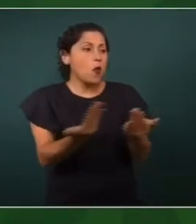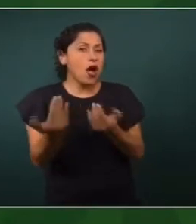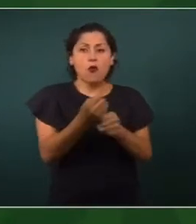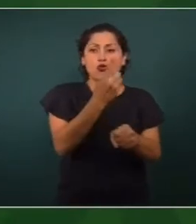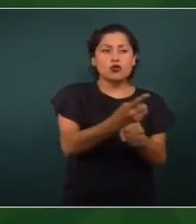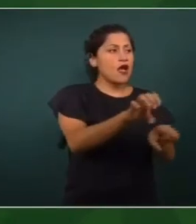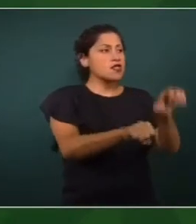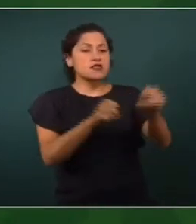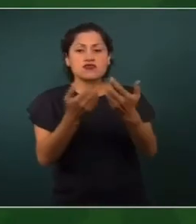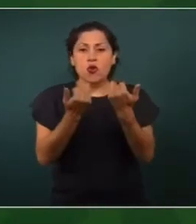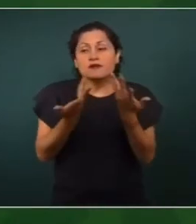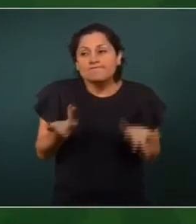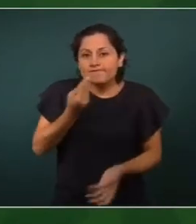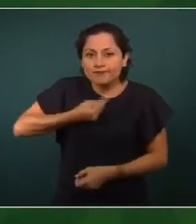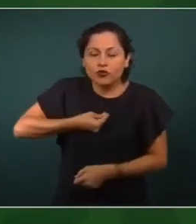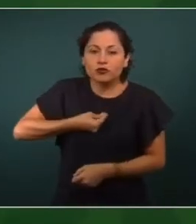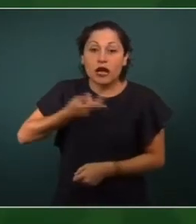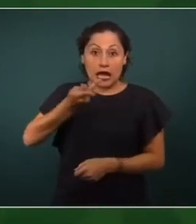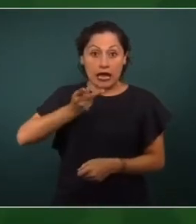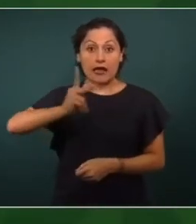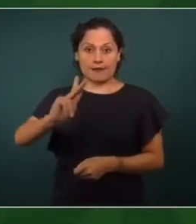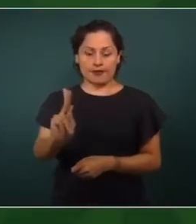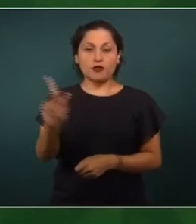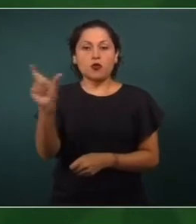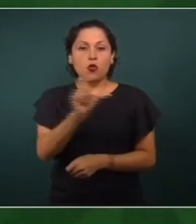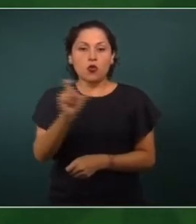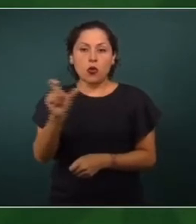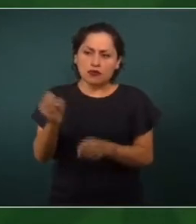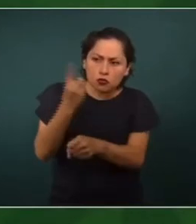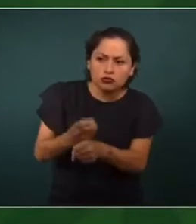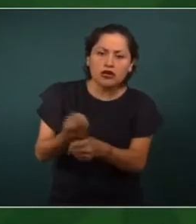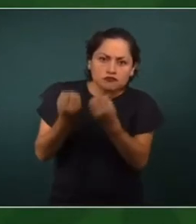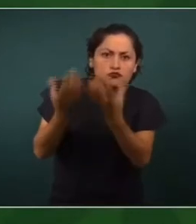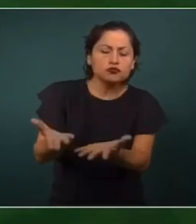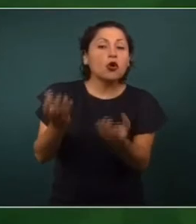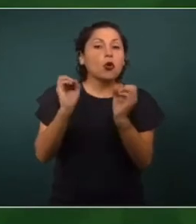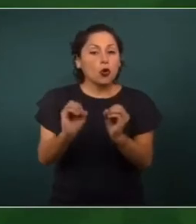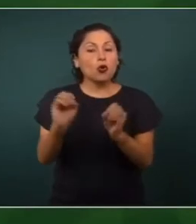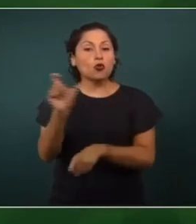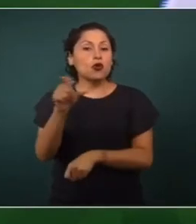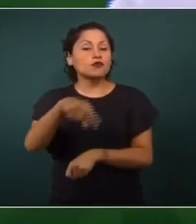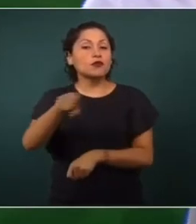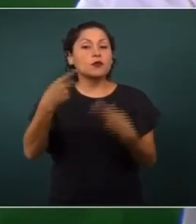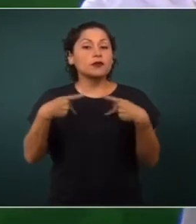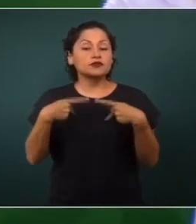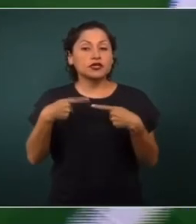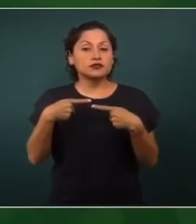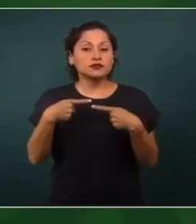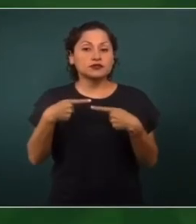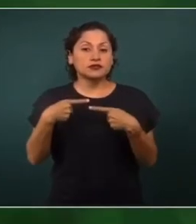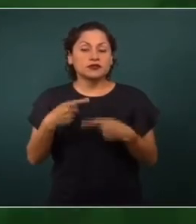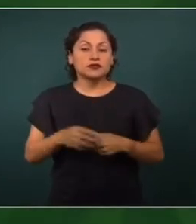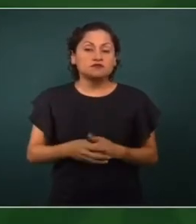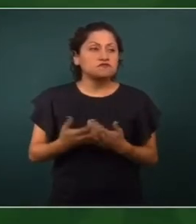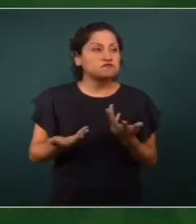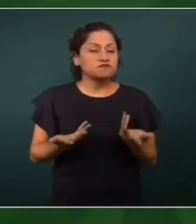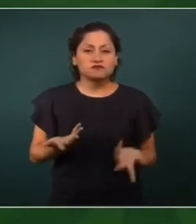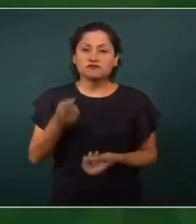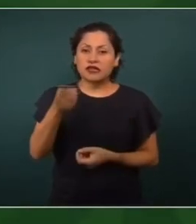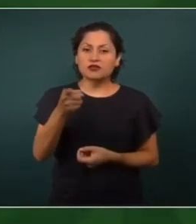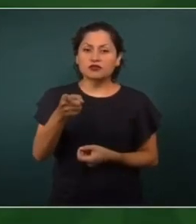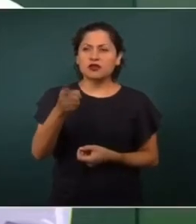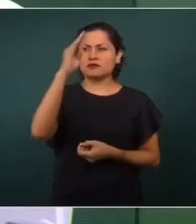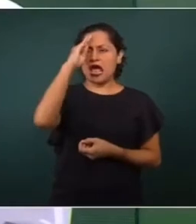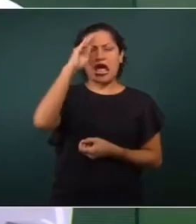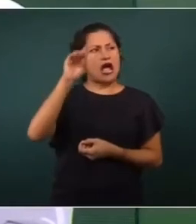Cuando se les da opciones, cuando se les dan alternativas, cuando pueden ellos trabajar,